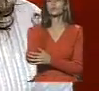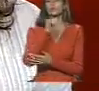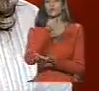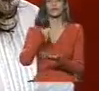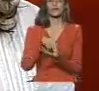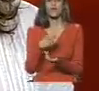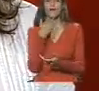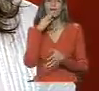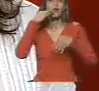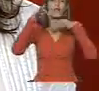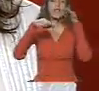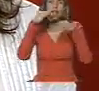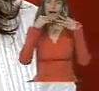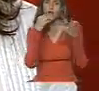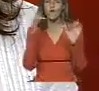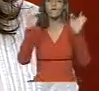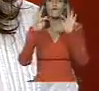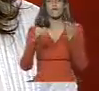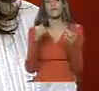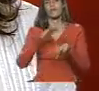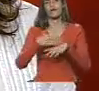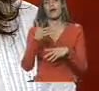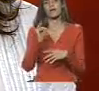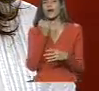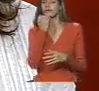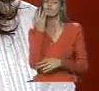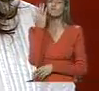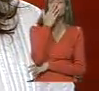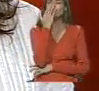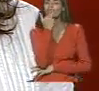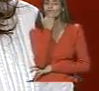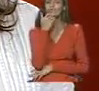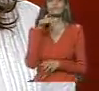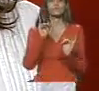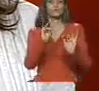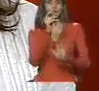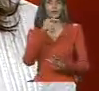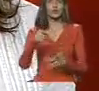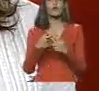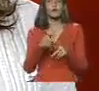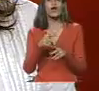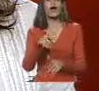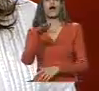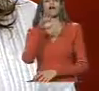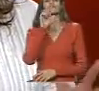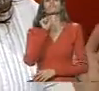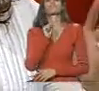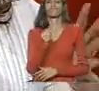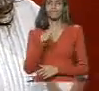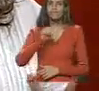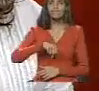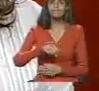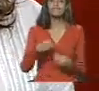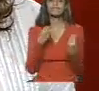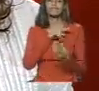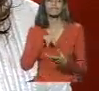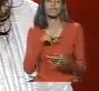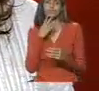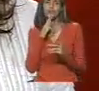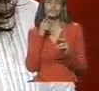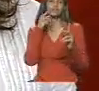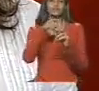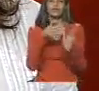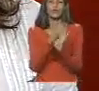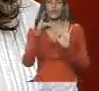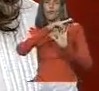pues, primero explicando el método, porque había cierta confusión en nuestra gente, pero ya la gente sabe que estamos enmarcados en